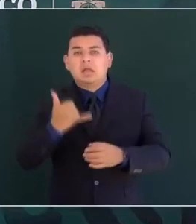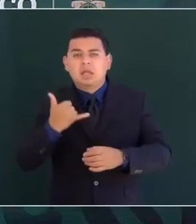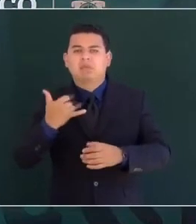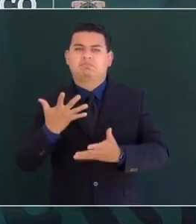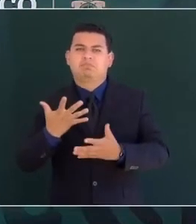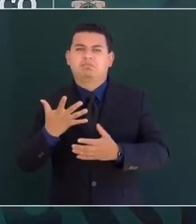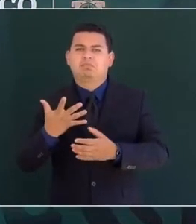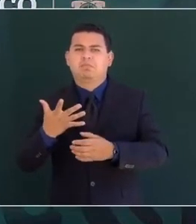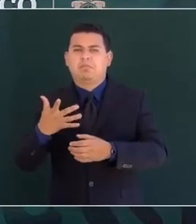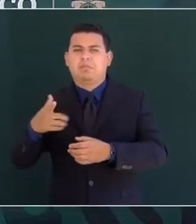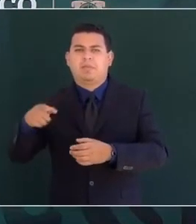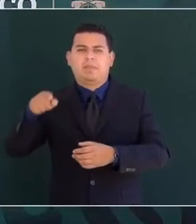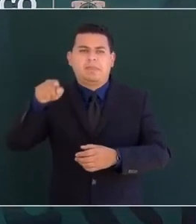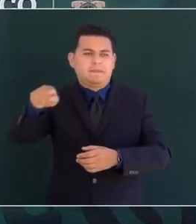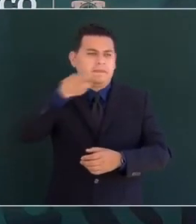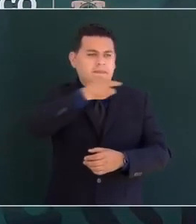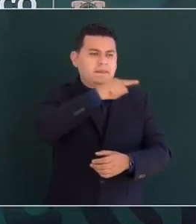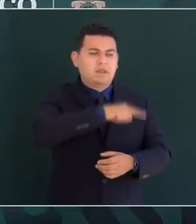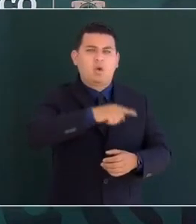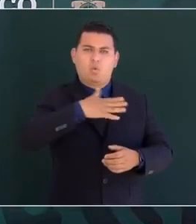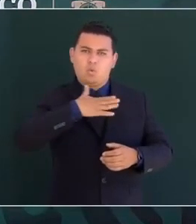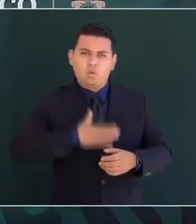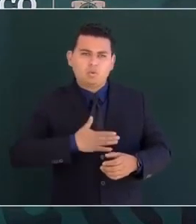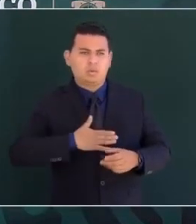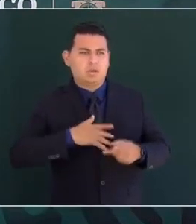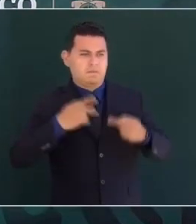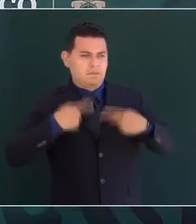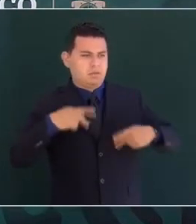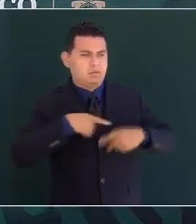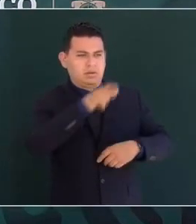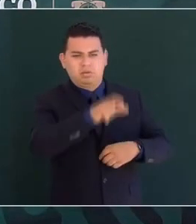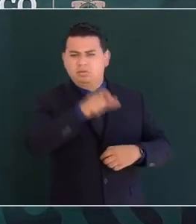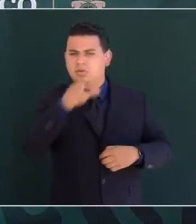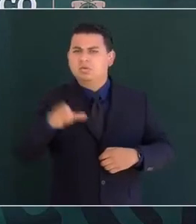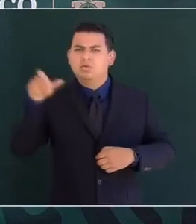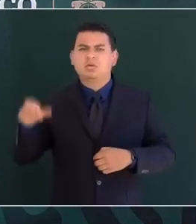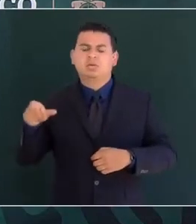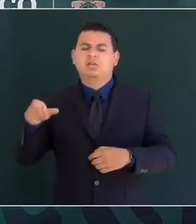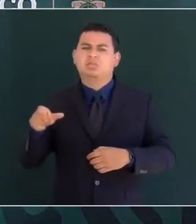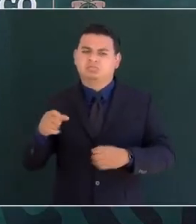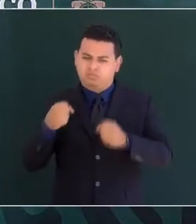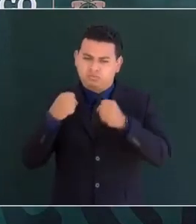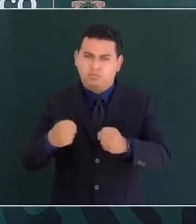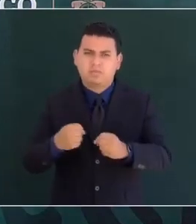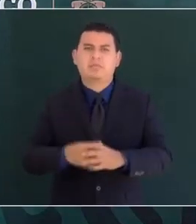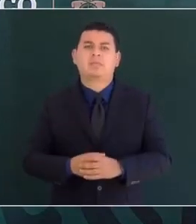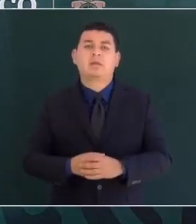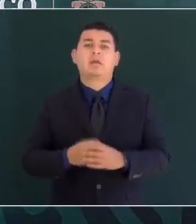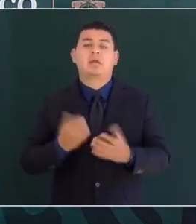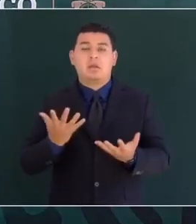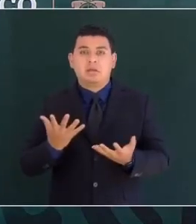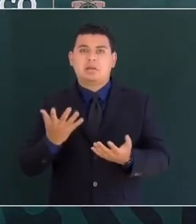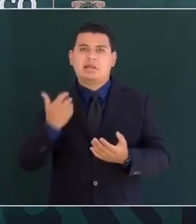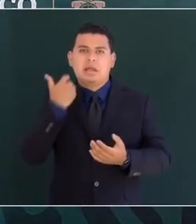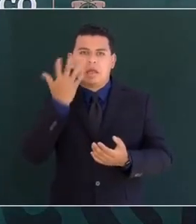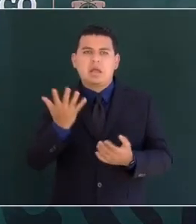de nuestra soberanía deseamos también exaltar